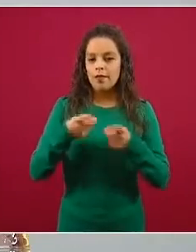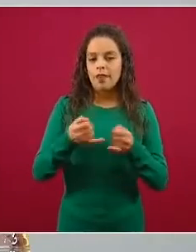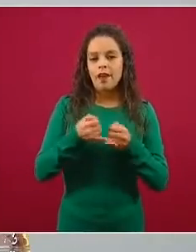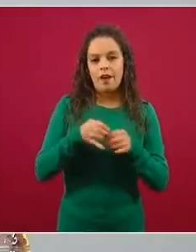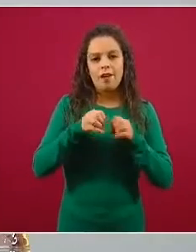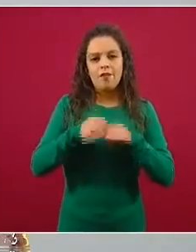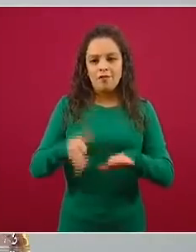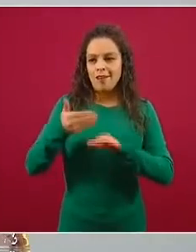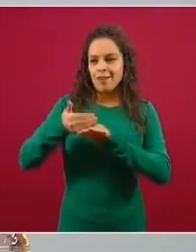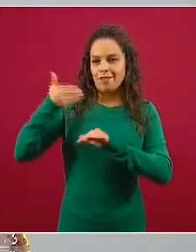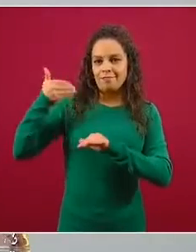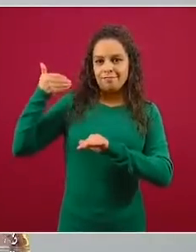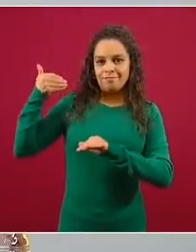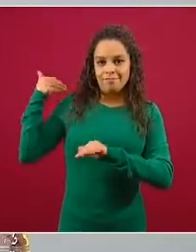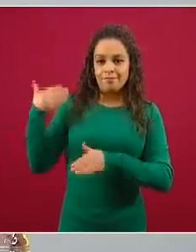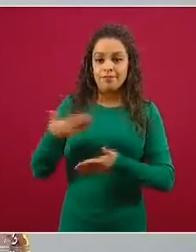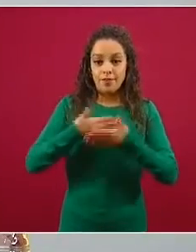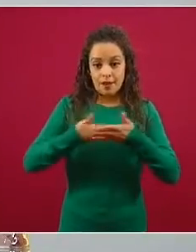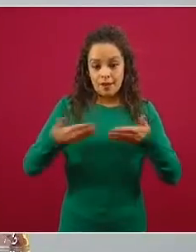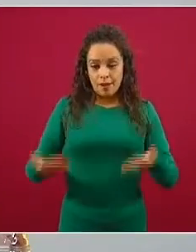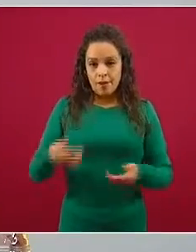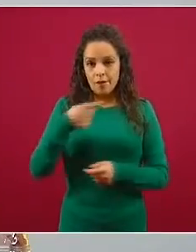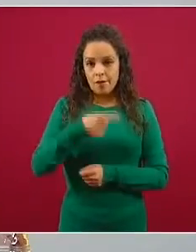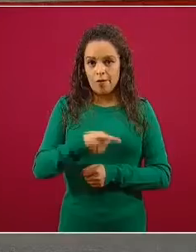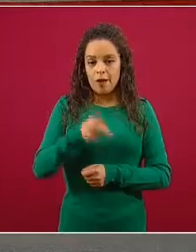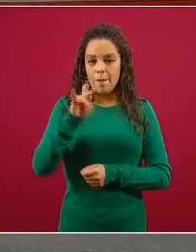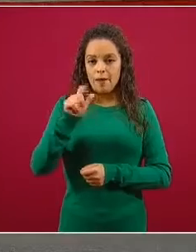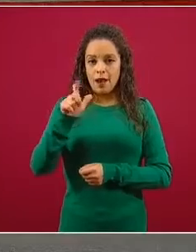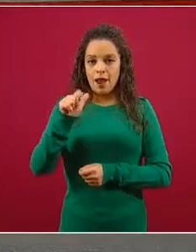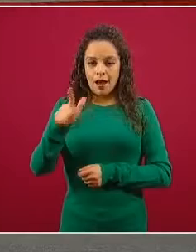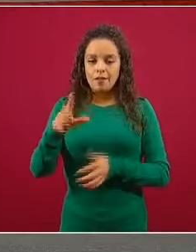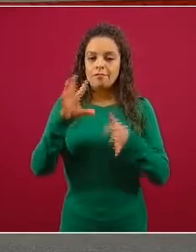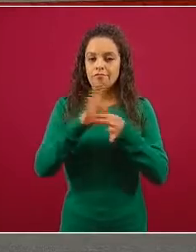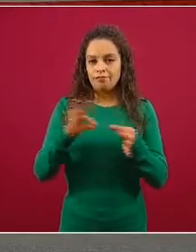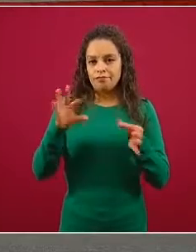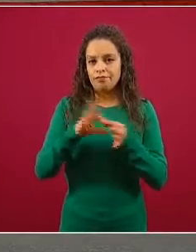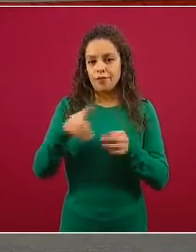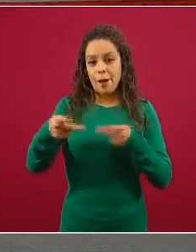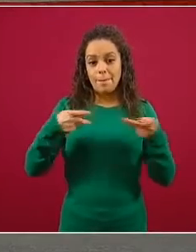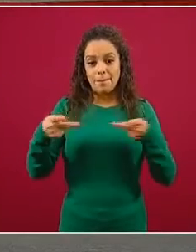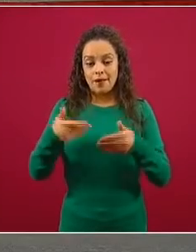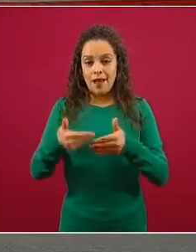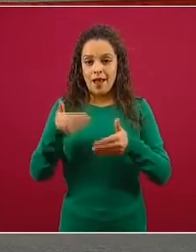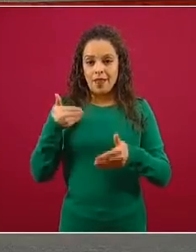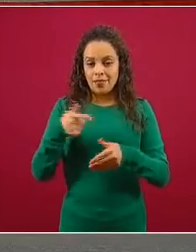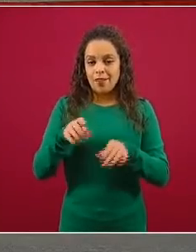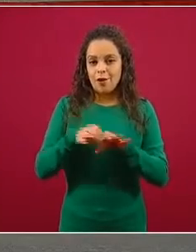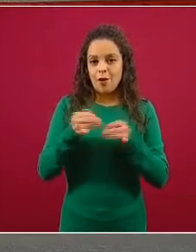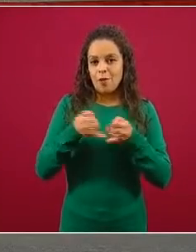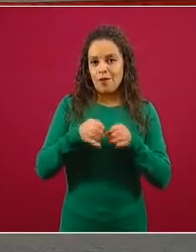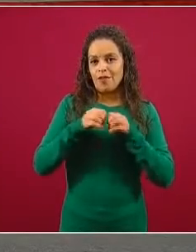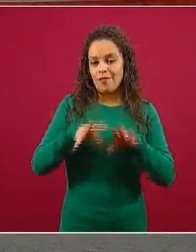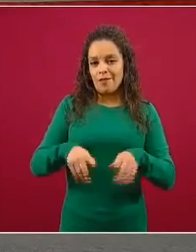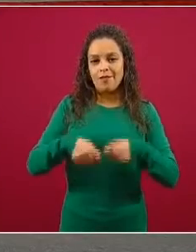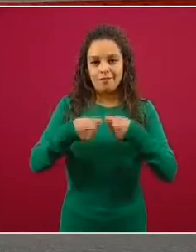la exposición que Pilar nos ha preparado. Bienvenida Pilar y tienes la palabra.